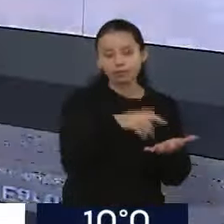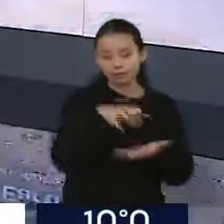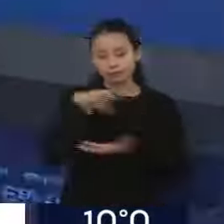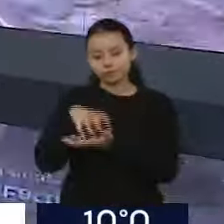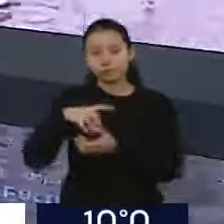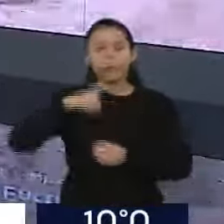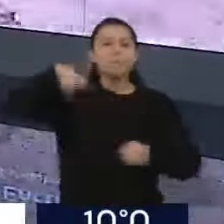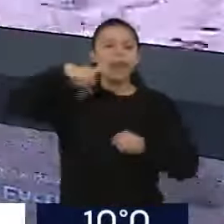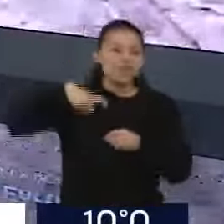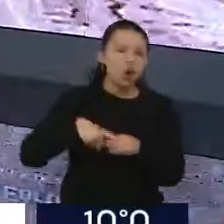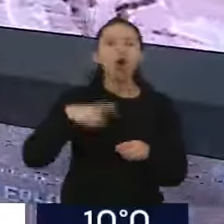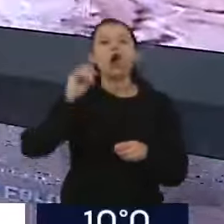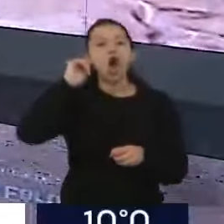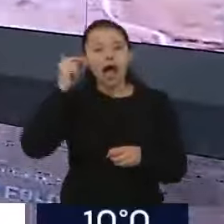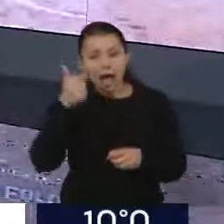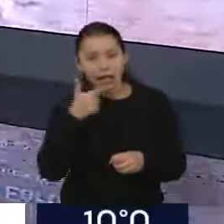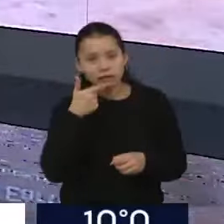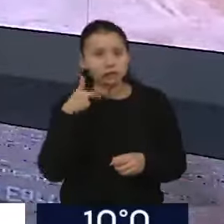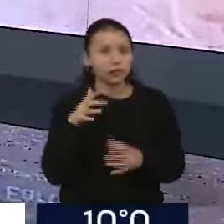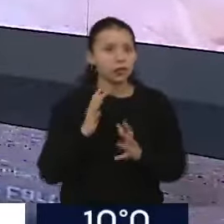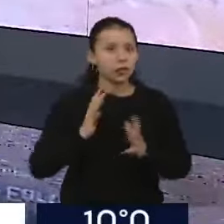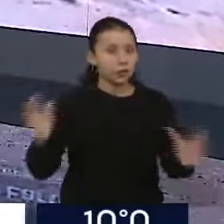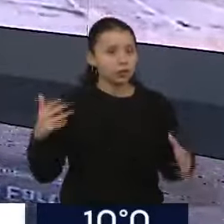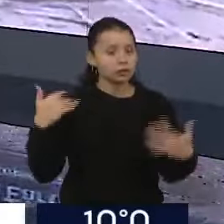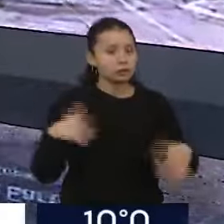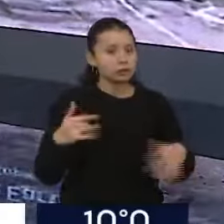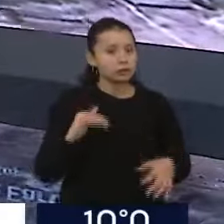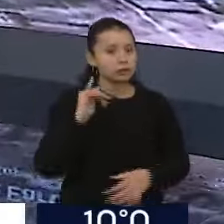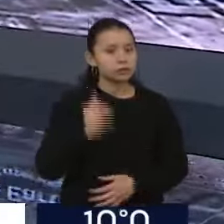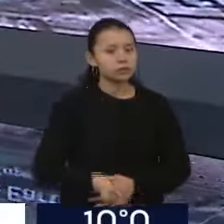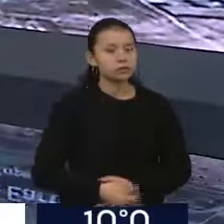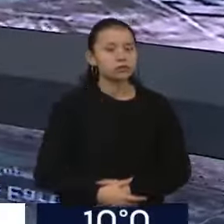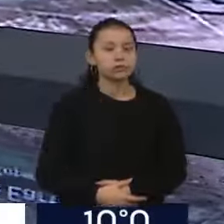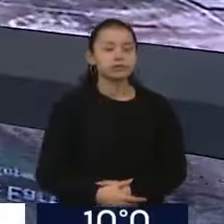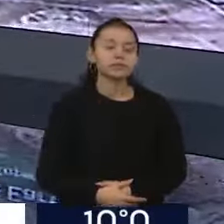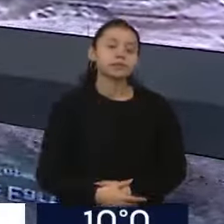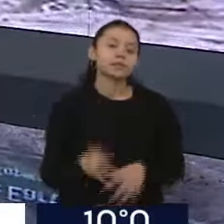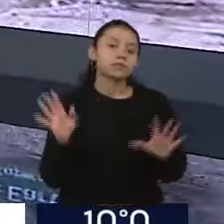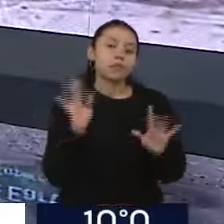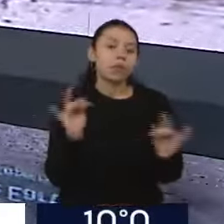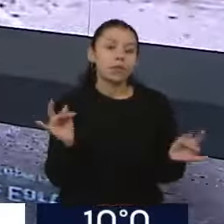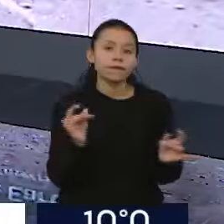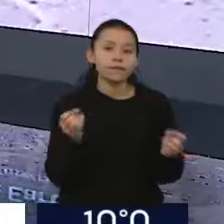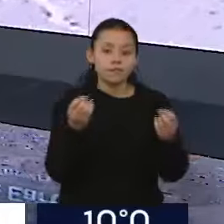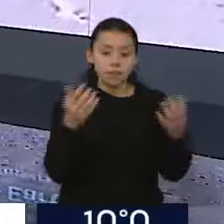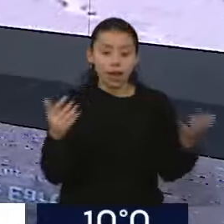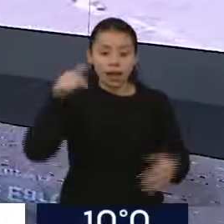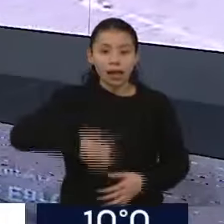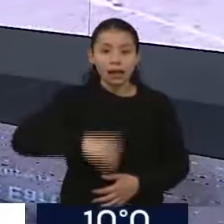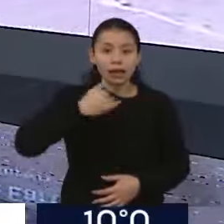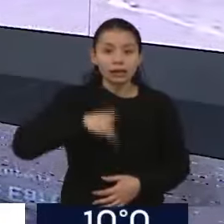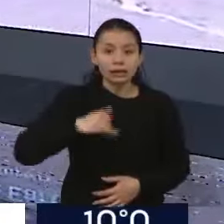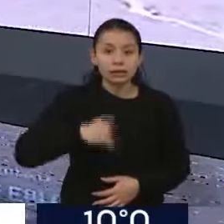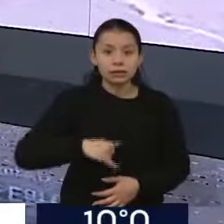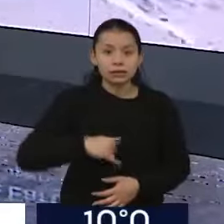extraordinarias, si las comparamos a nivel mundial, la verdad que es difícil entender por qué la Argentina hoy tiene que